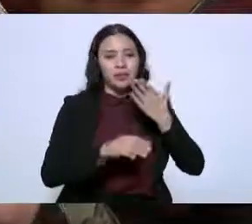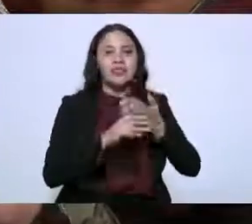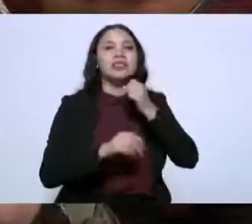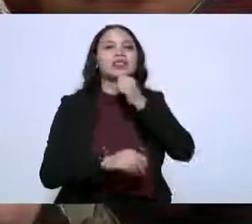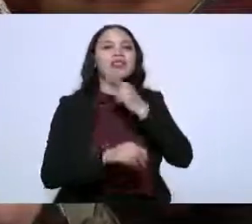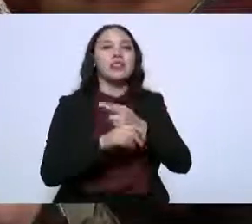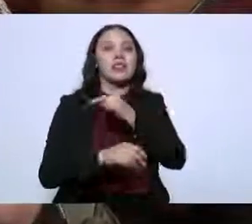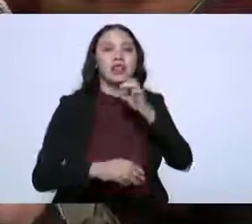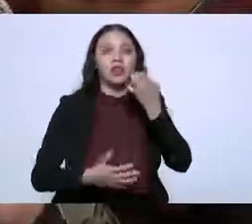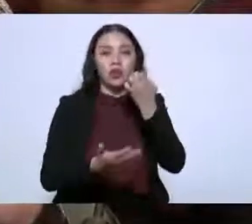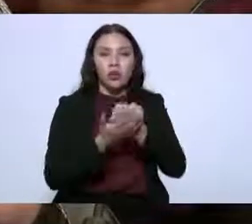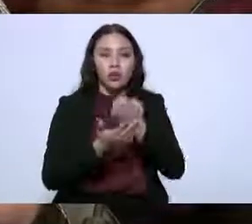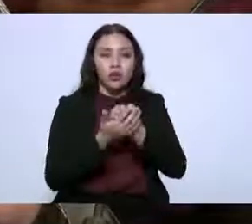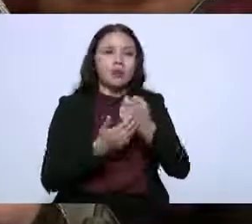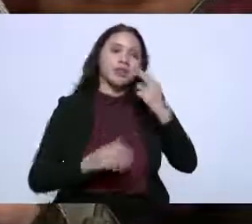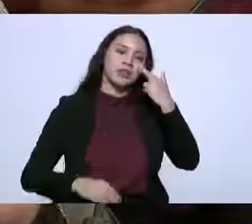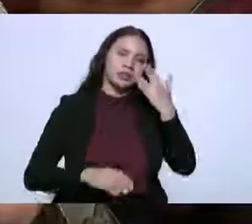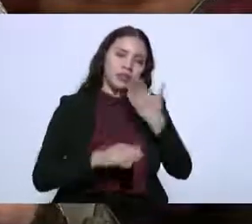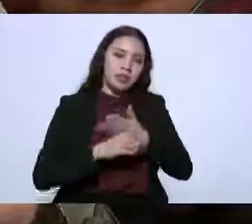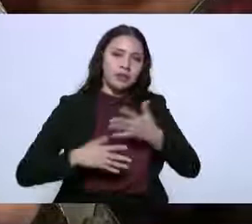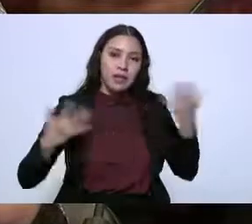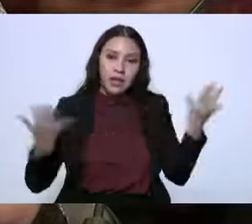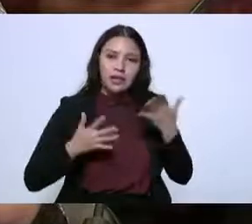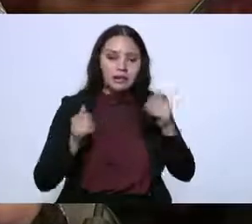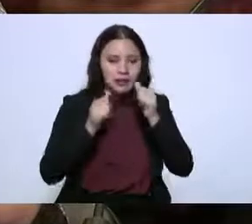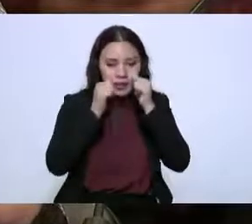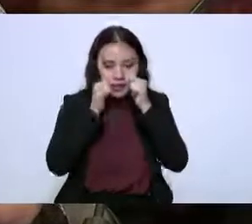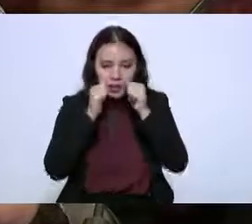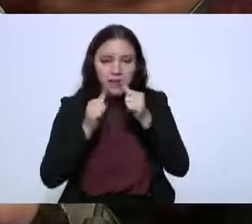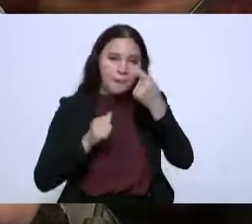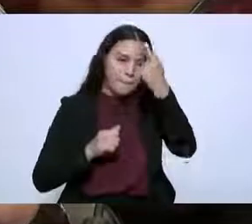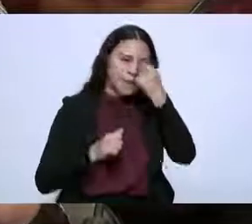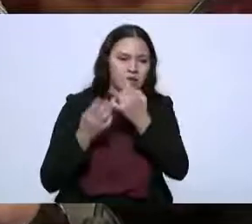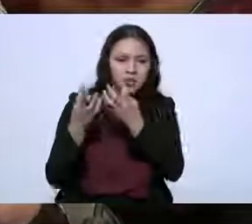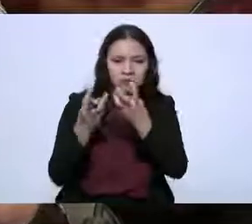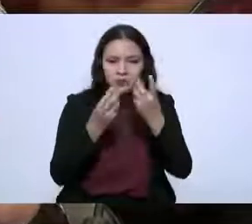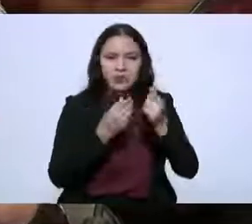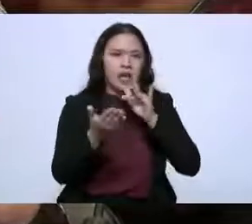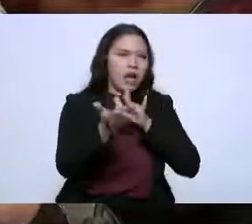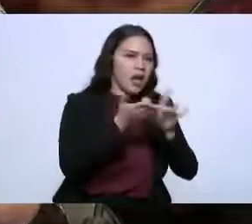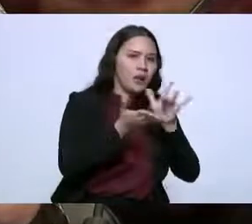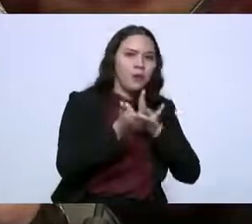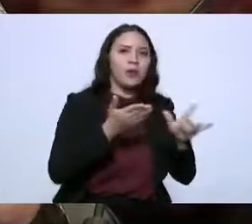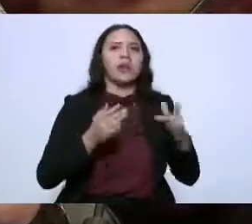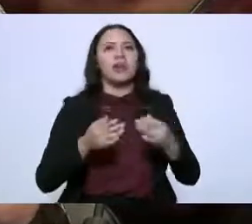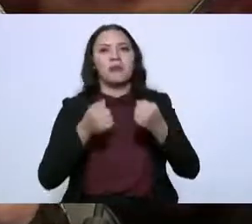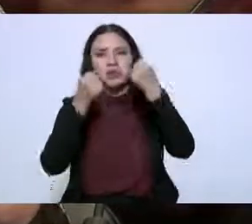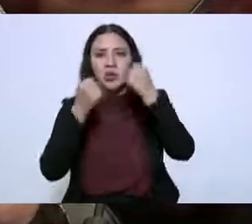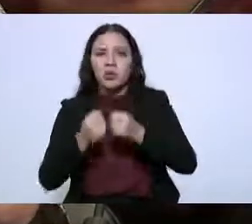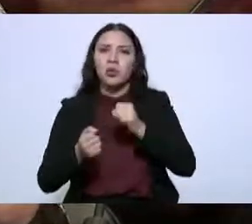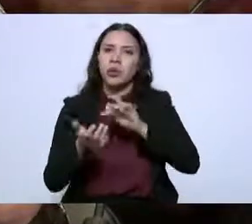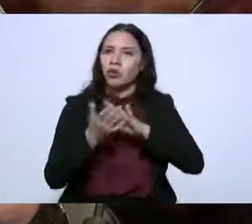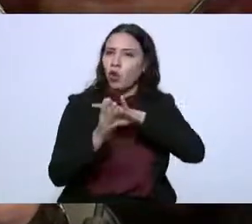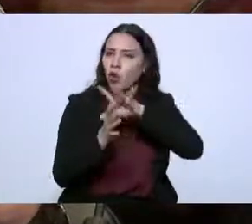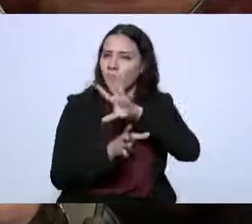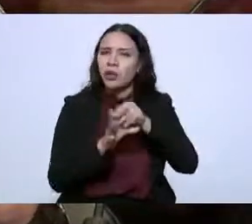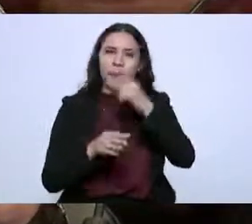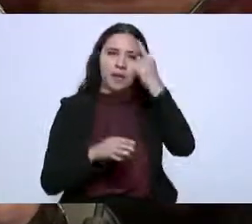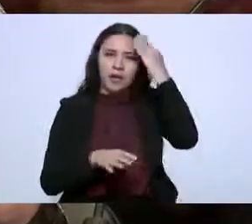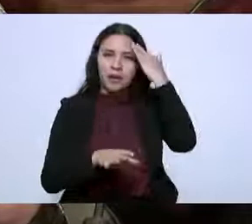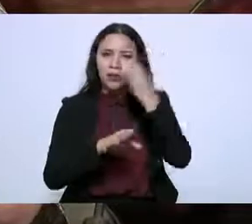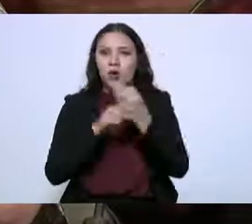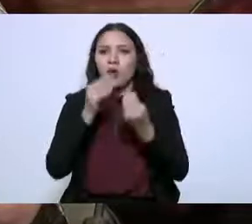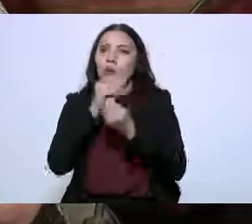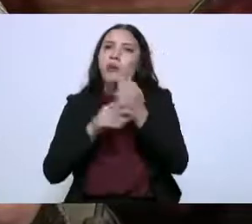Economía se ha dedicado principalmente a dar acceso a financiamiento, apoyar en garantías y a capacitación de